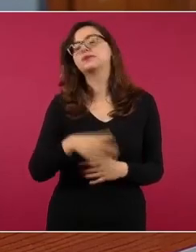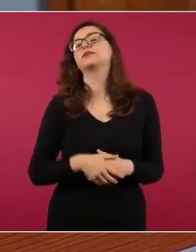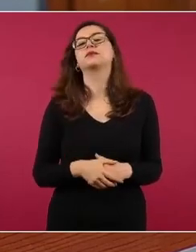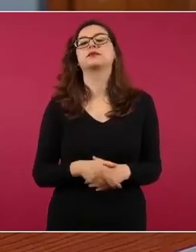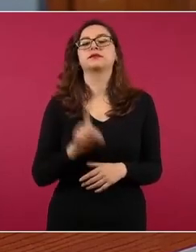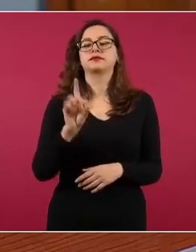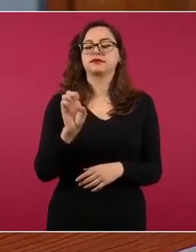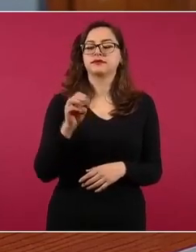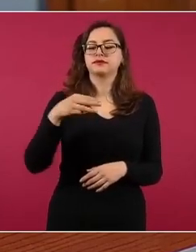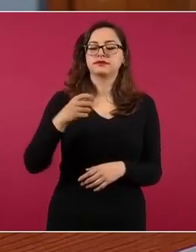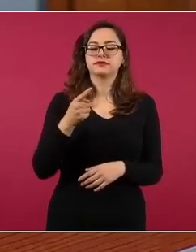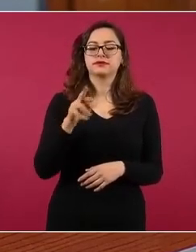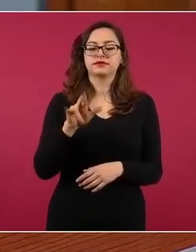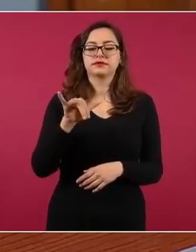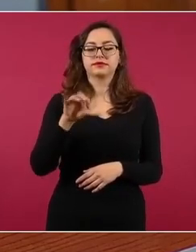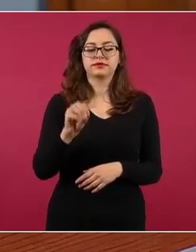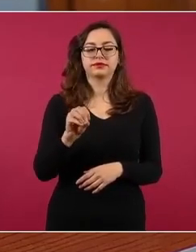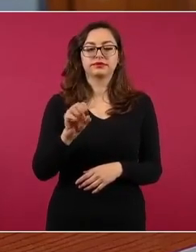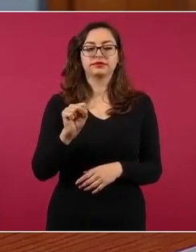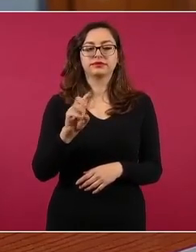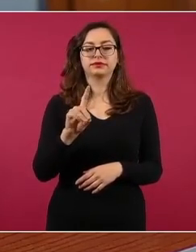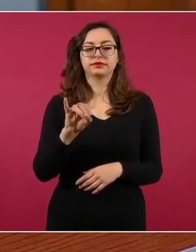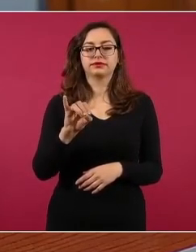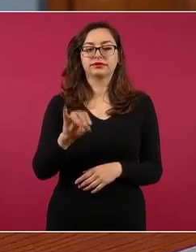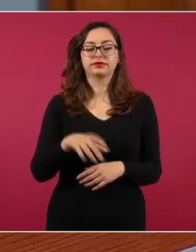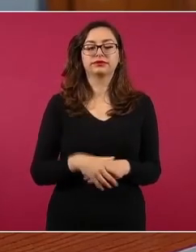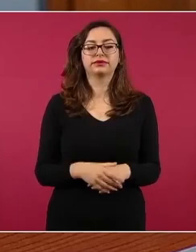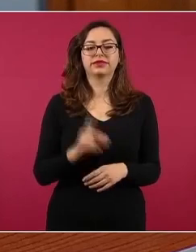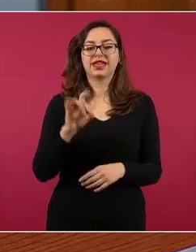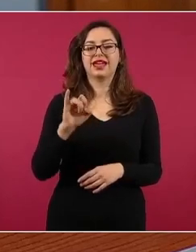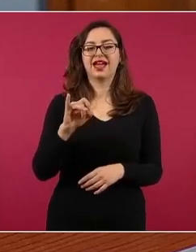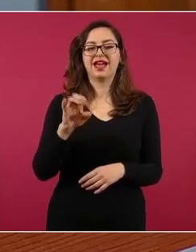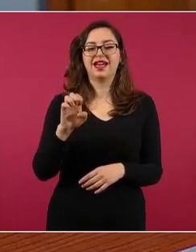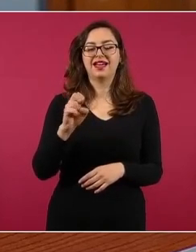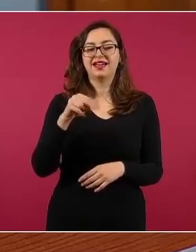Demetrio Sodi de La Tijera, Denisse Dresen,